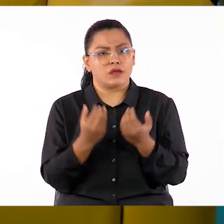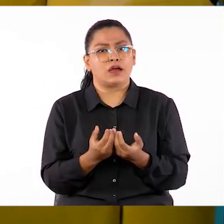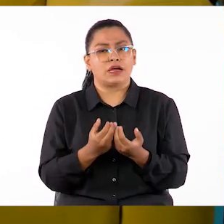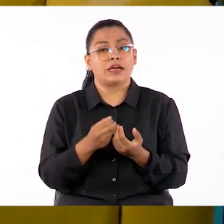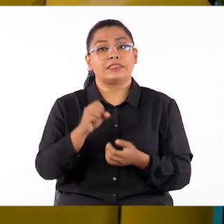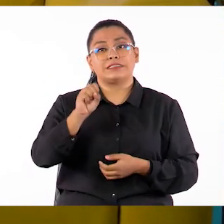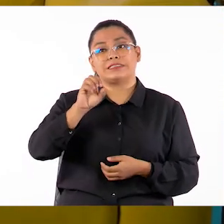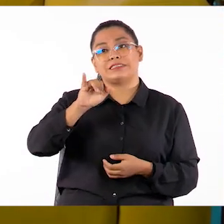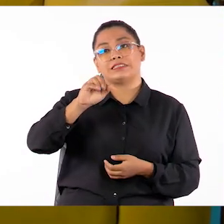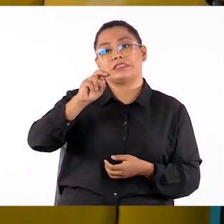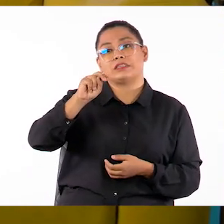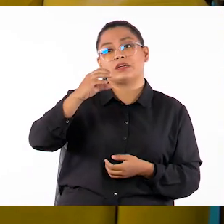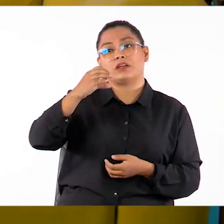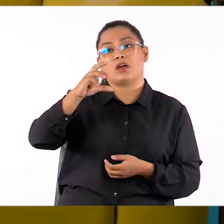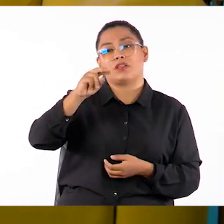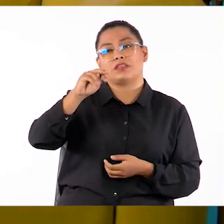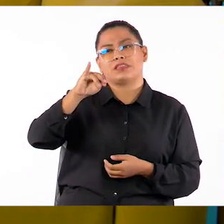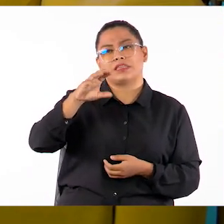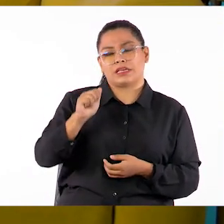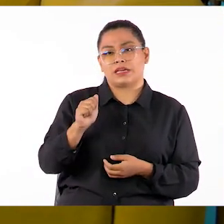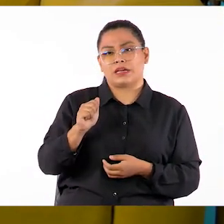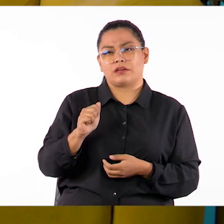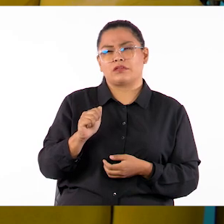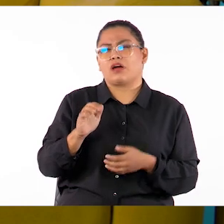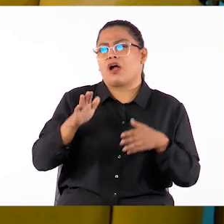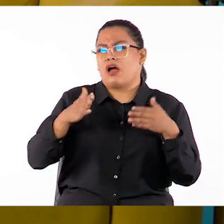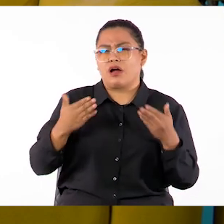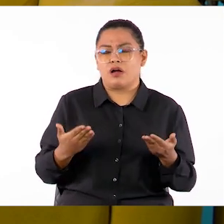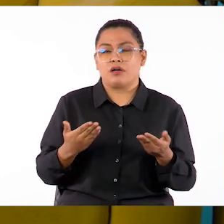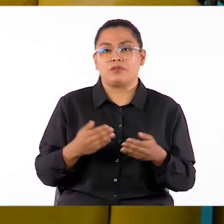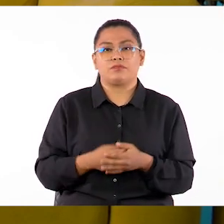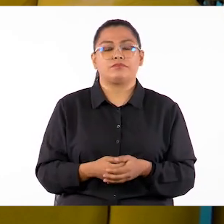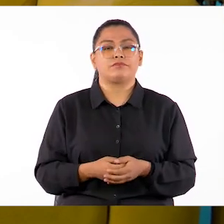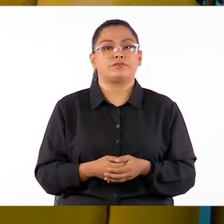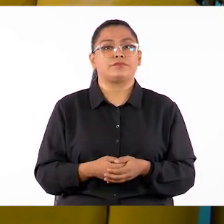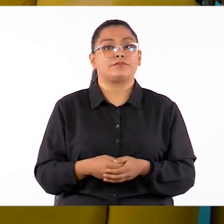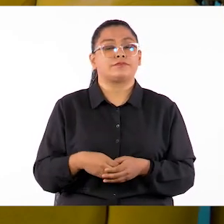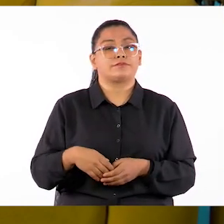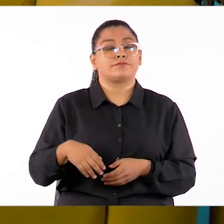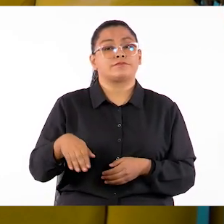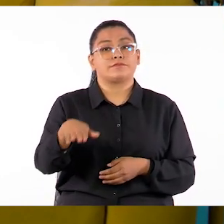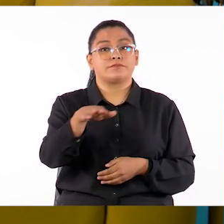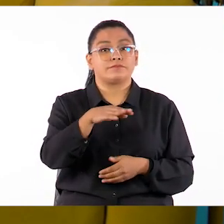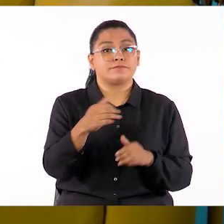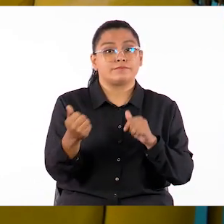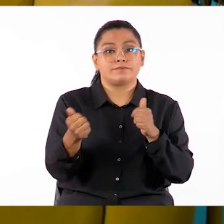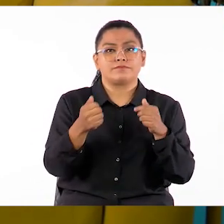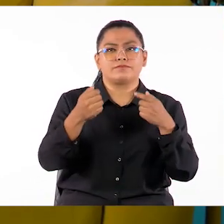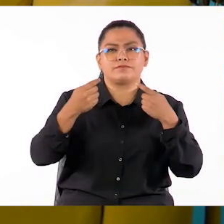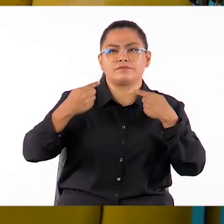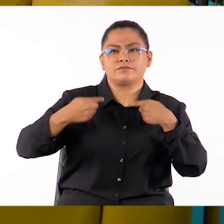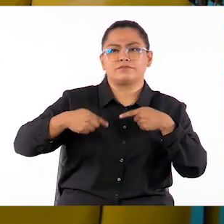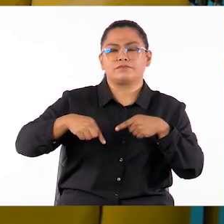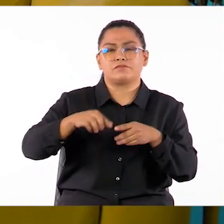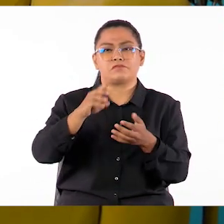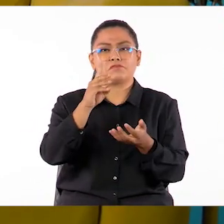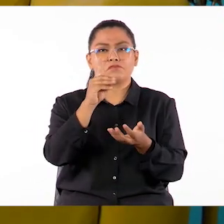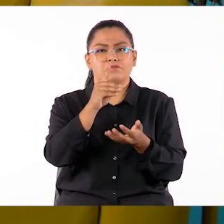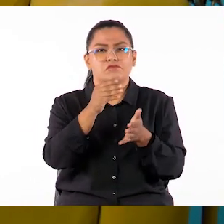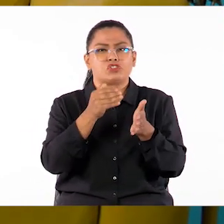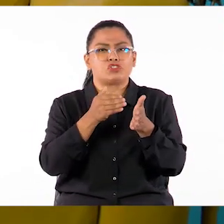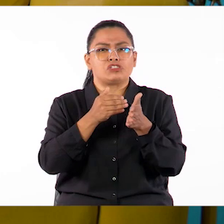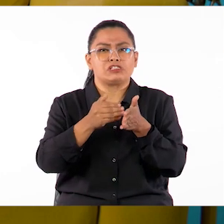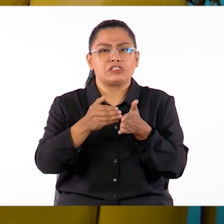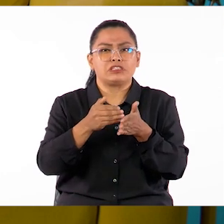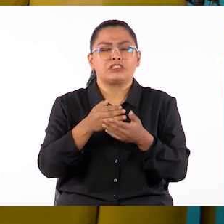Primero, hay que definir el lugar que ocupa la clase sincrónica en la secuencia didáctica. Puede ser un punto de partida, un punto